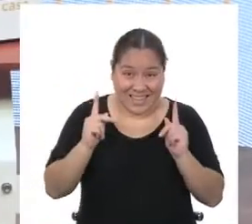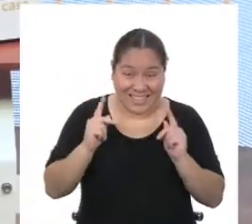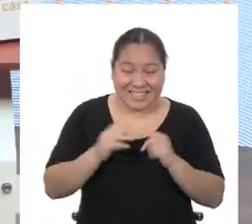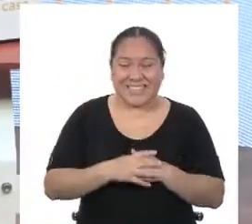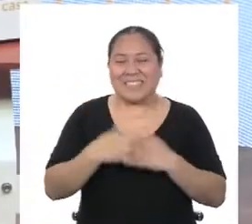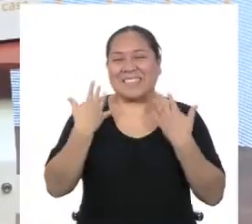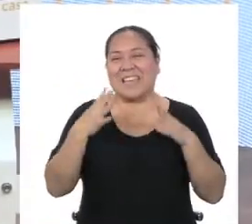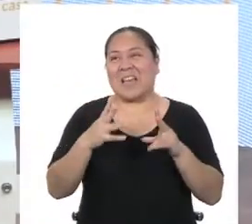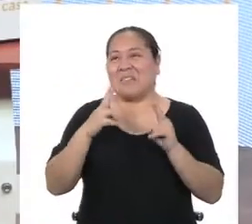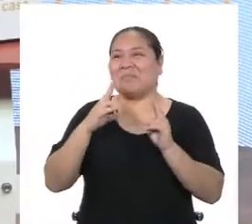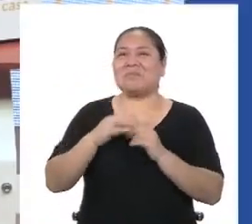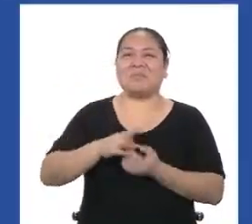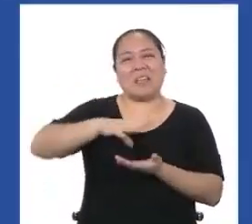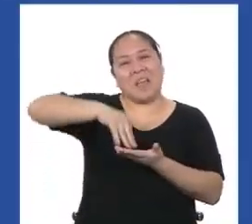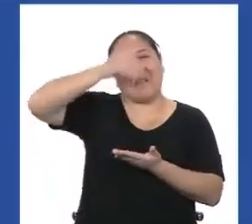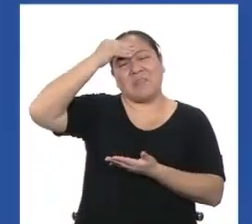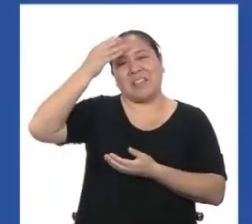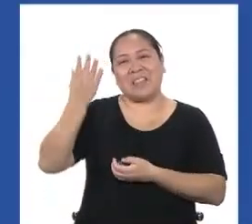Entonces, ¡vamos a aprender!